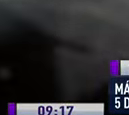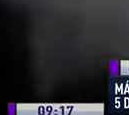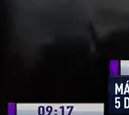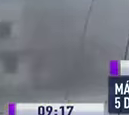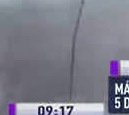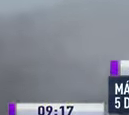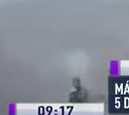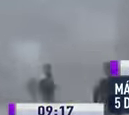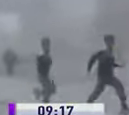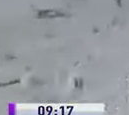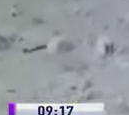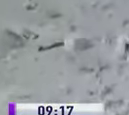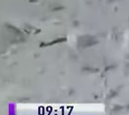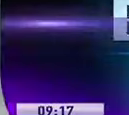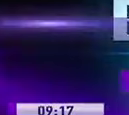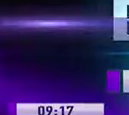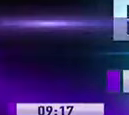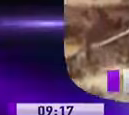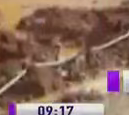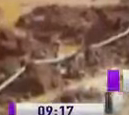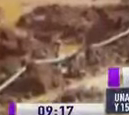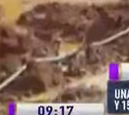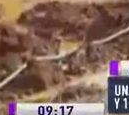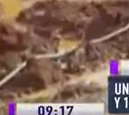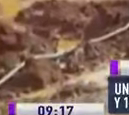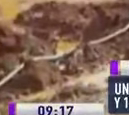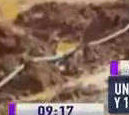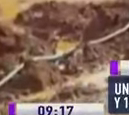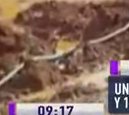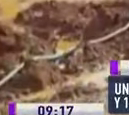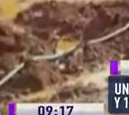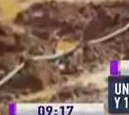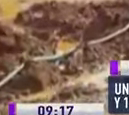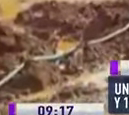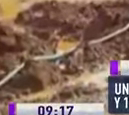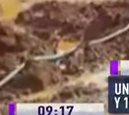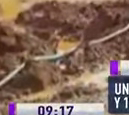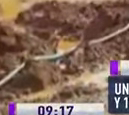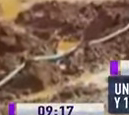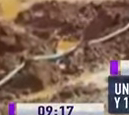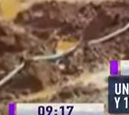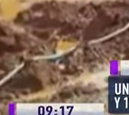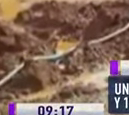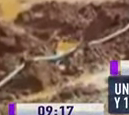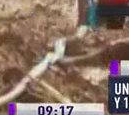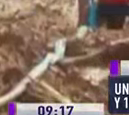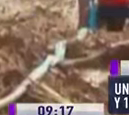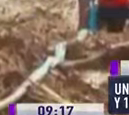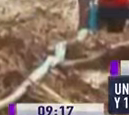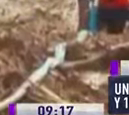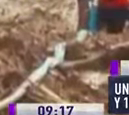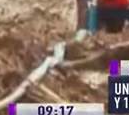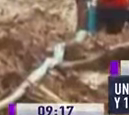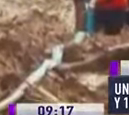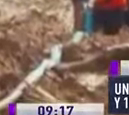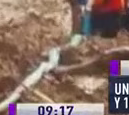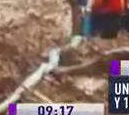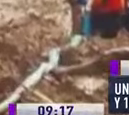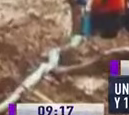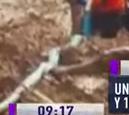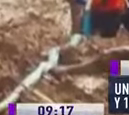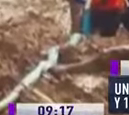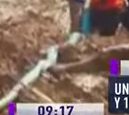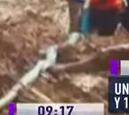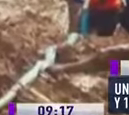bombardeos además 5 muertos y varios desaparecidos por un deslizamiento de tierra en Indonesia el